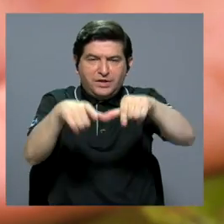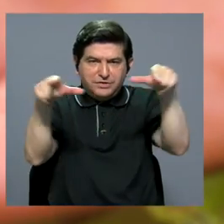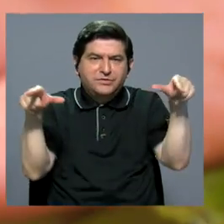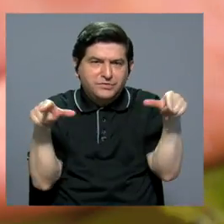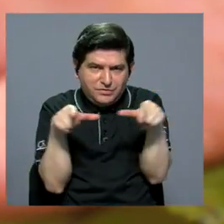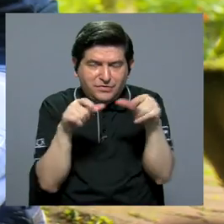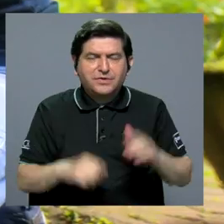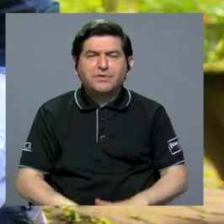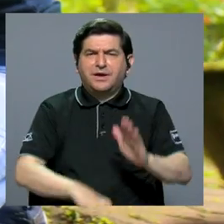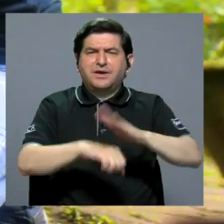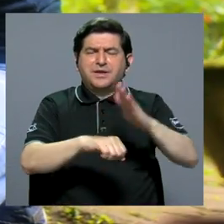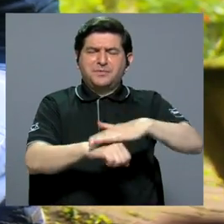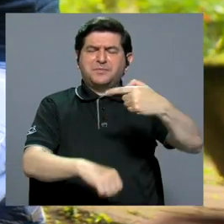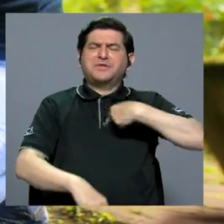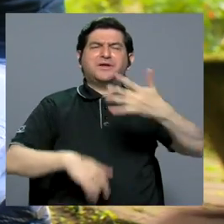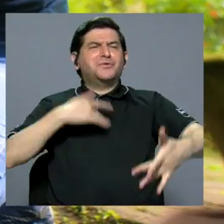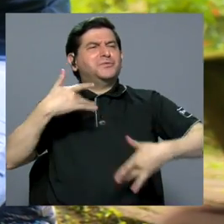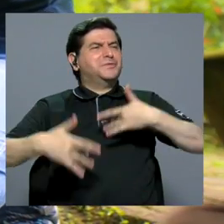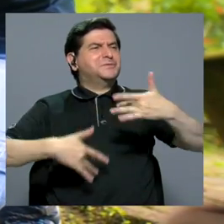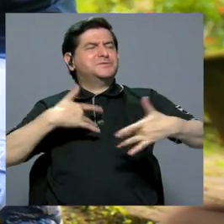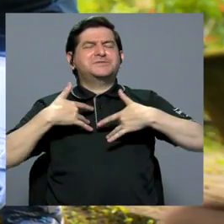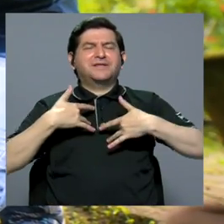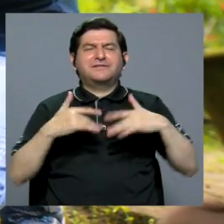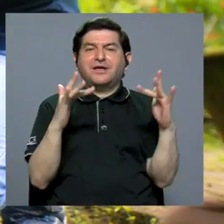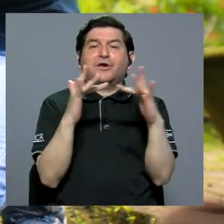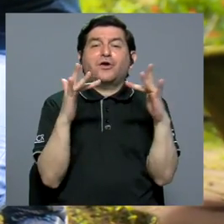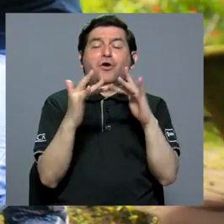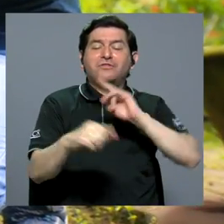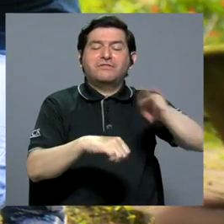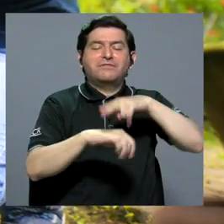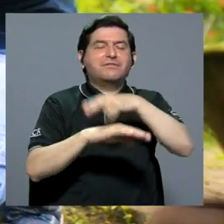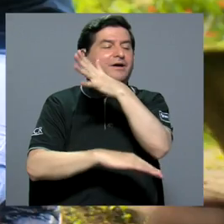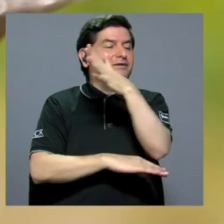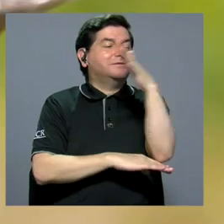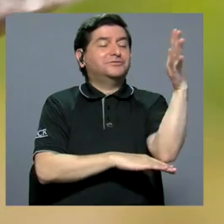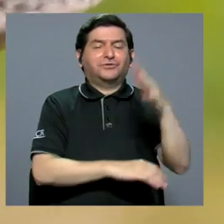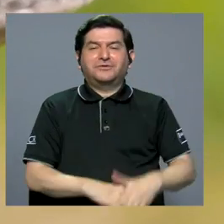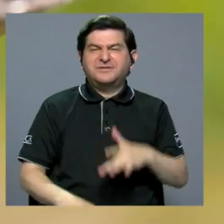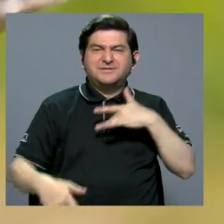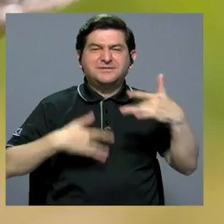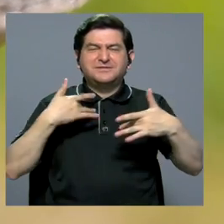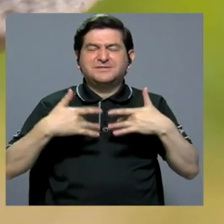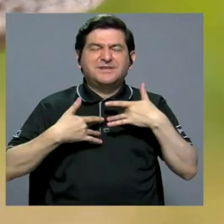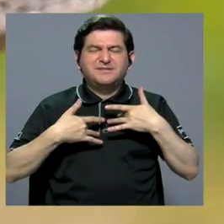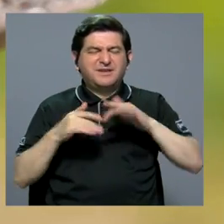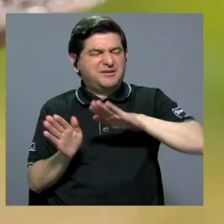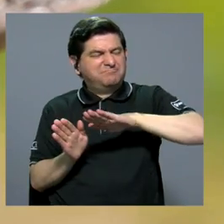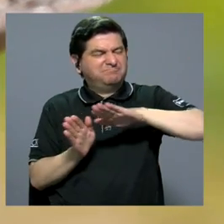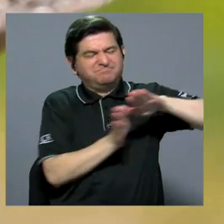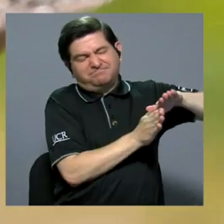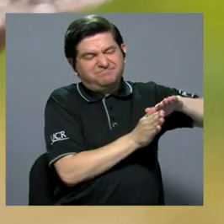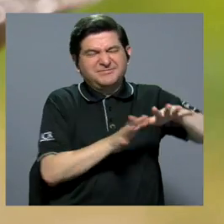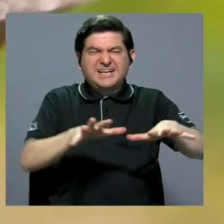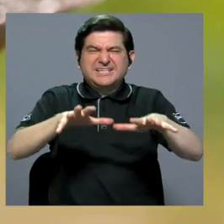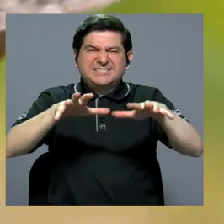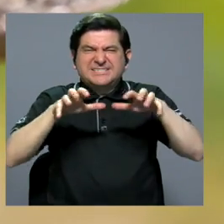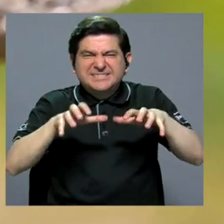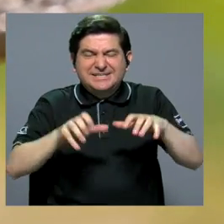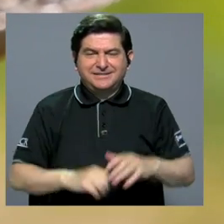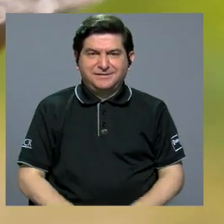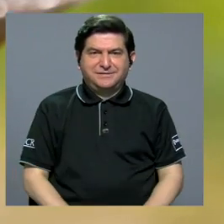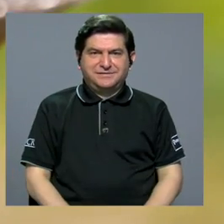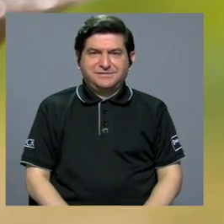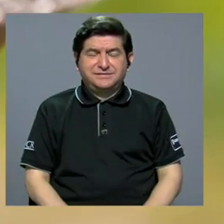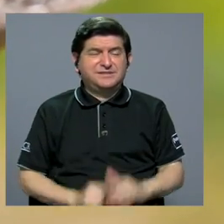bosquecito le permite a uno sentirse en contacto con la naturaleza, sentir, dejar de lado lo que es el estrés,